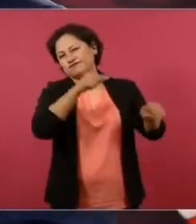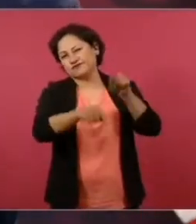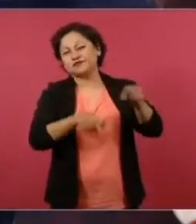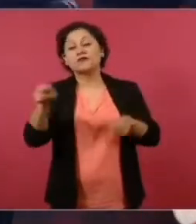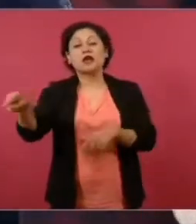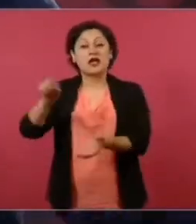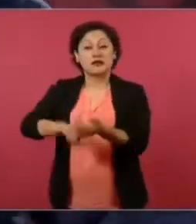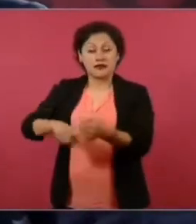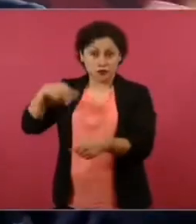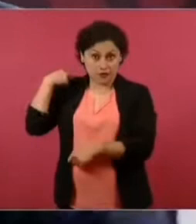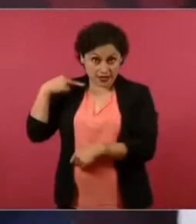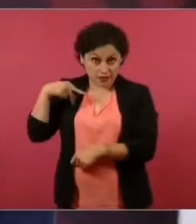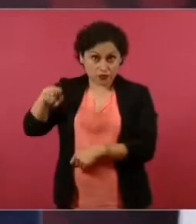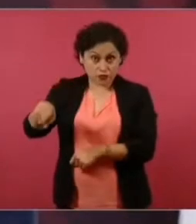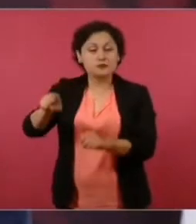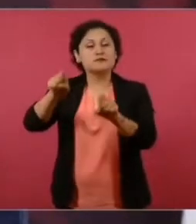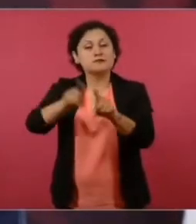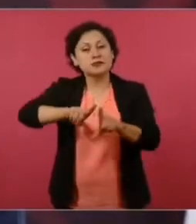a nivel nacional.